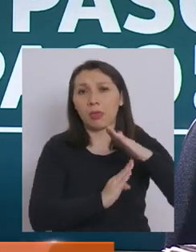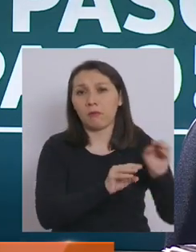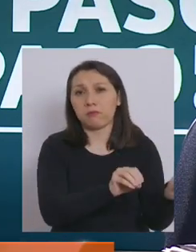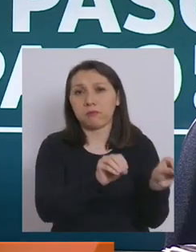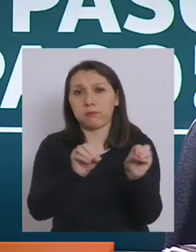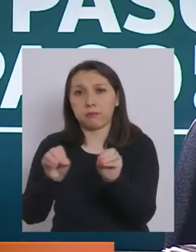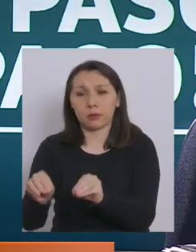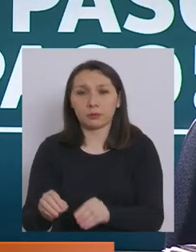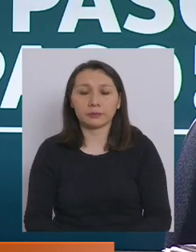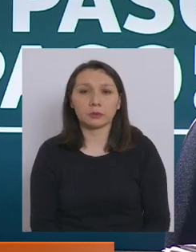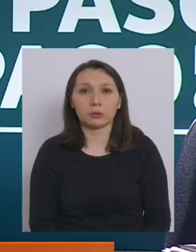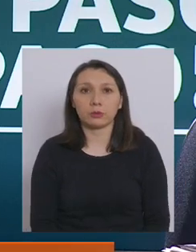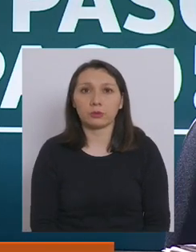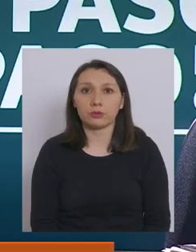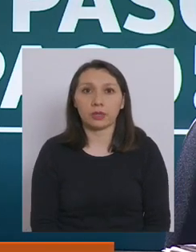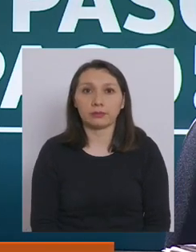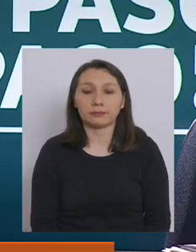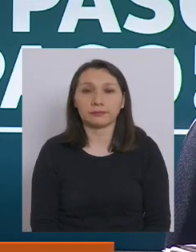postergada.